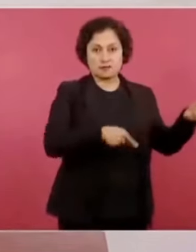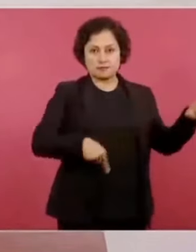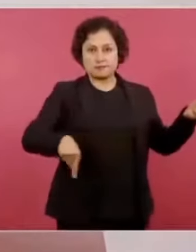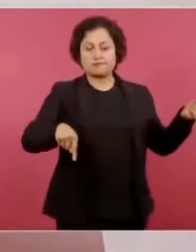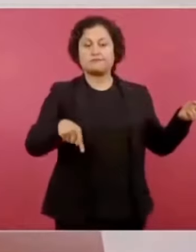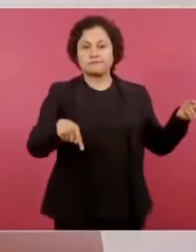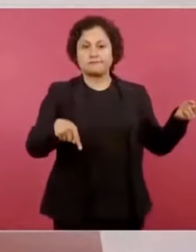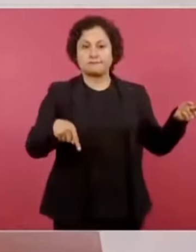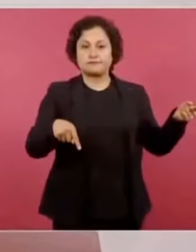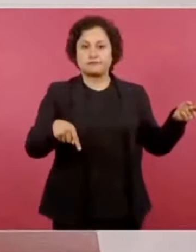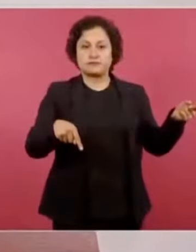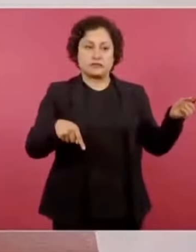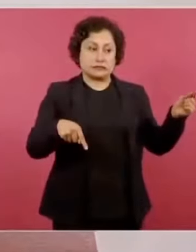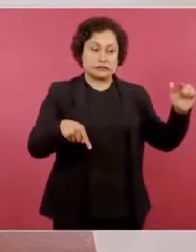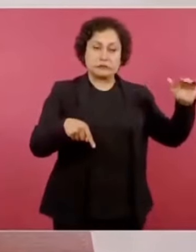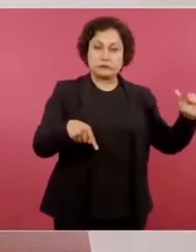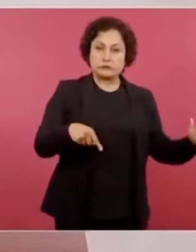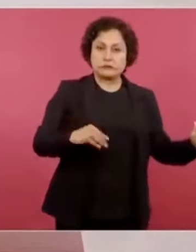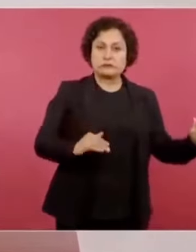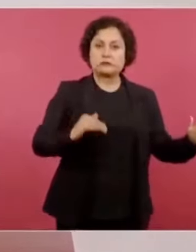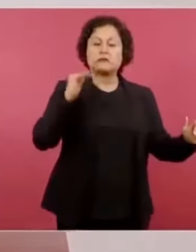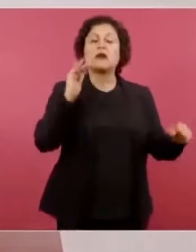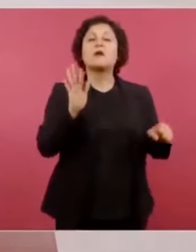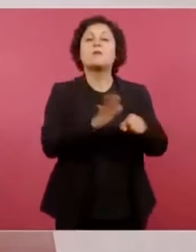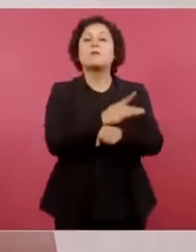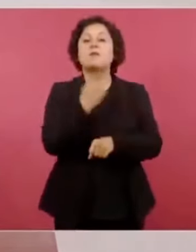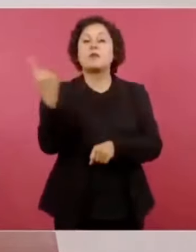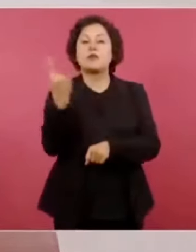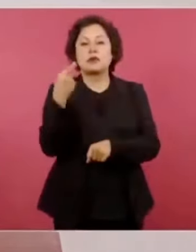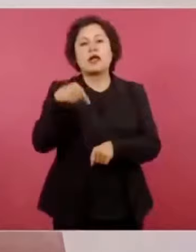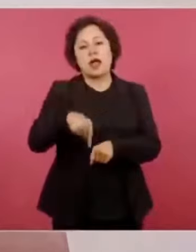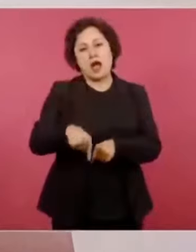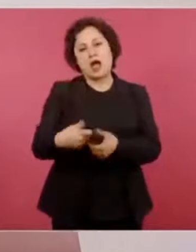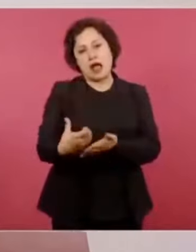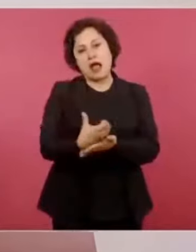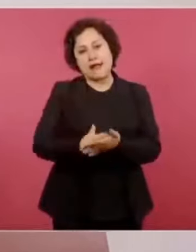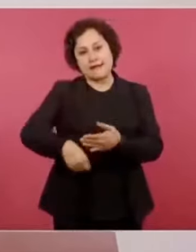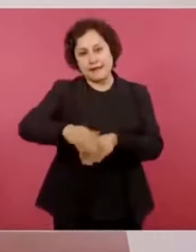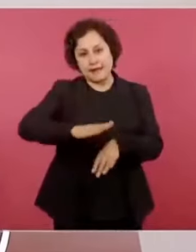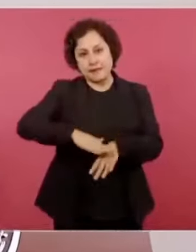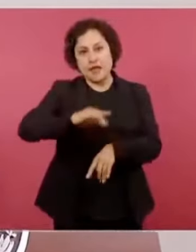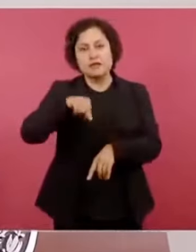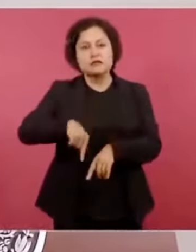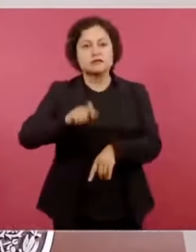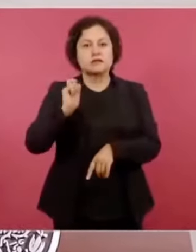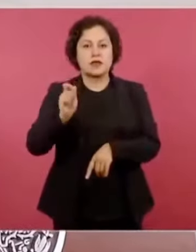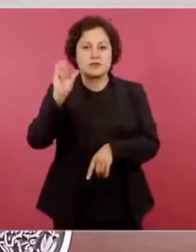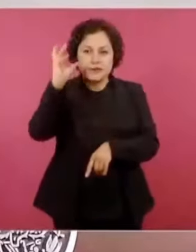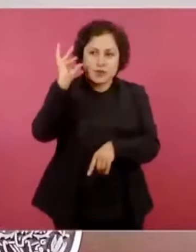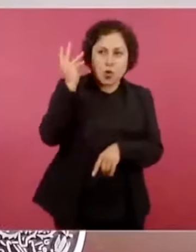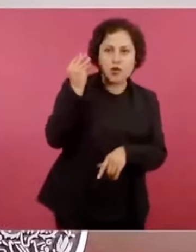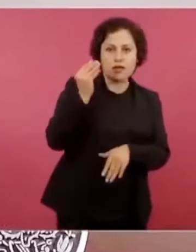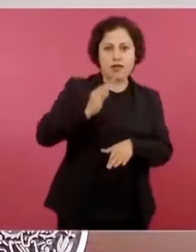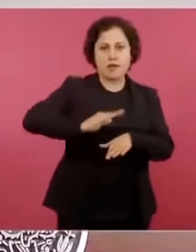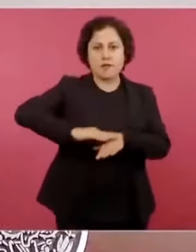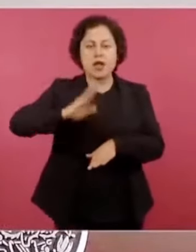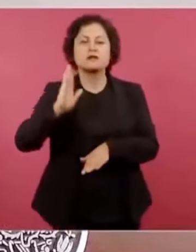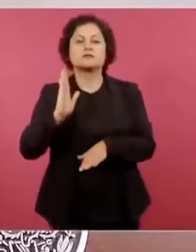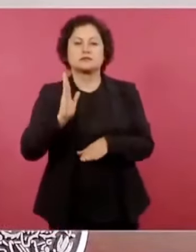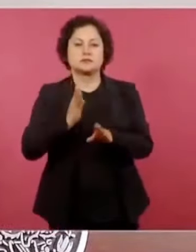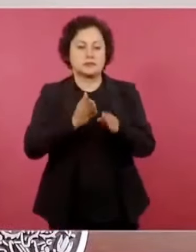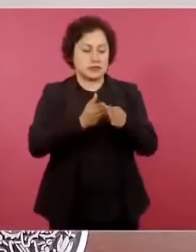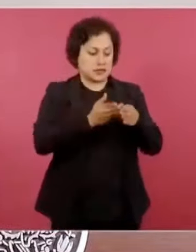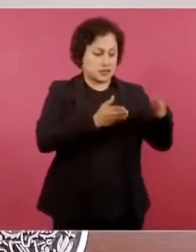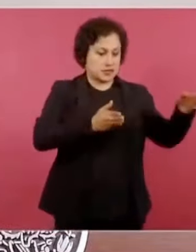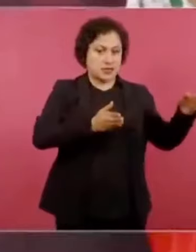el rendimiento por el avance de la tecnología ya en el porfiriato, ya